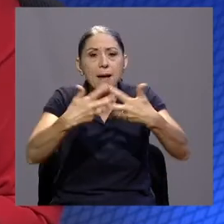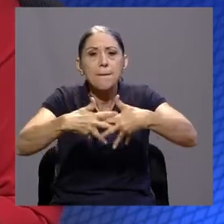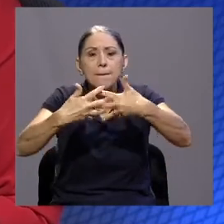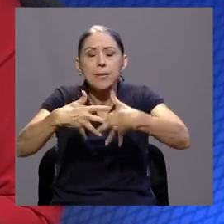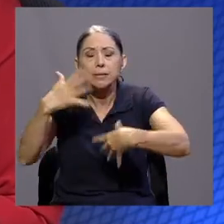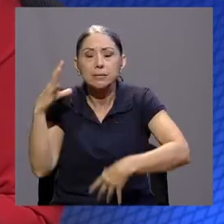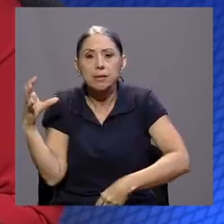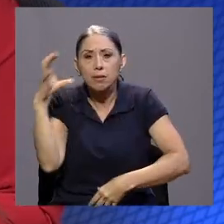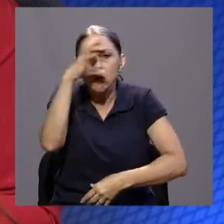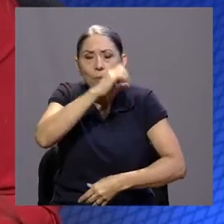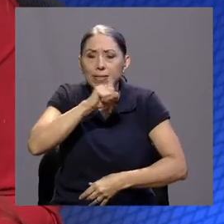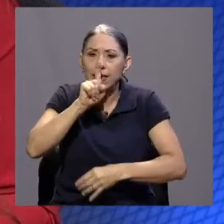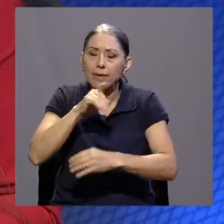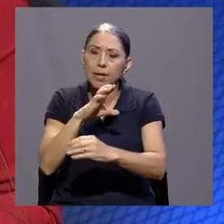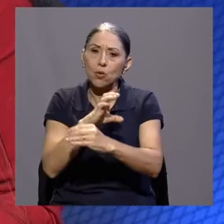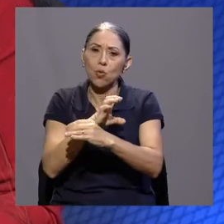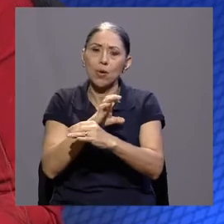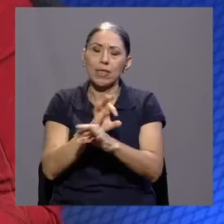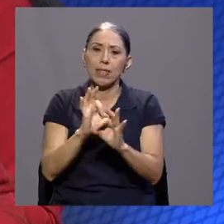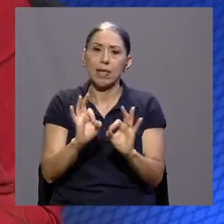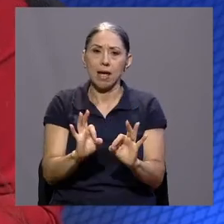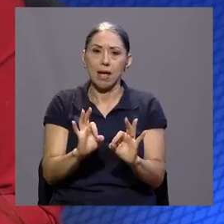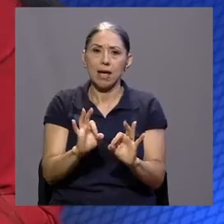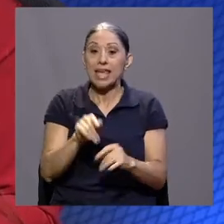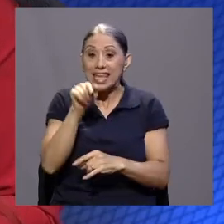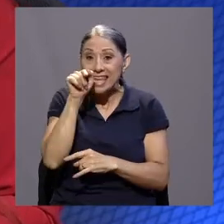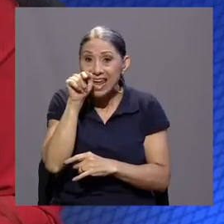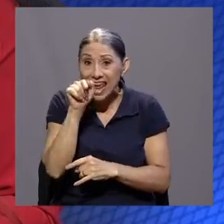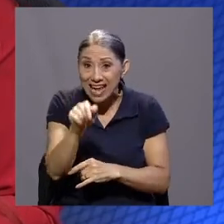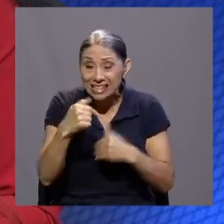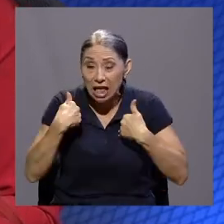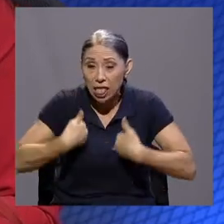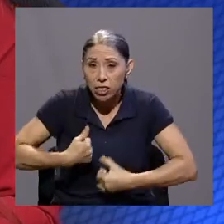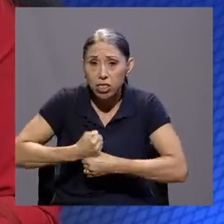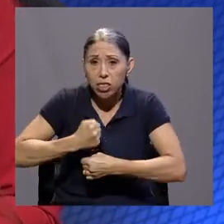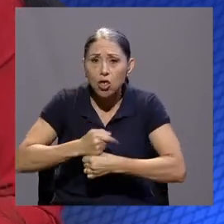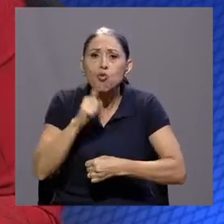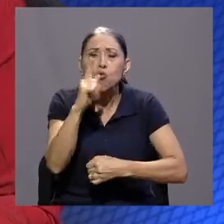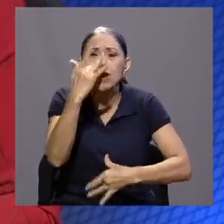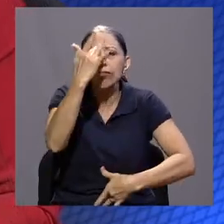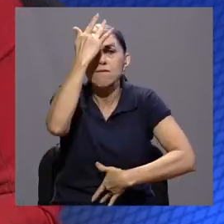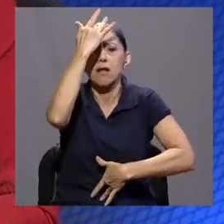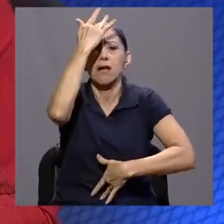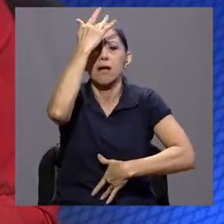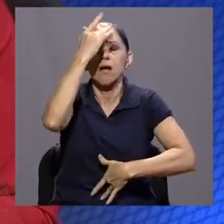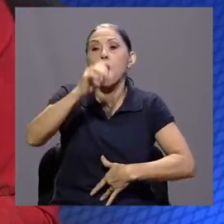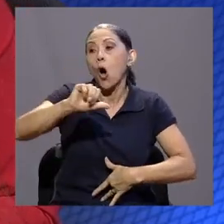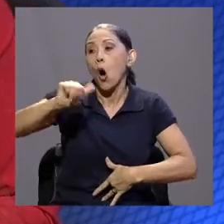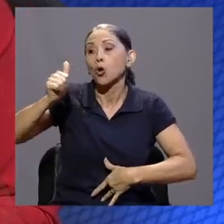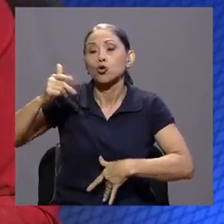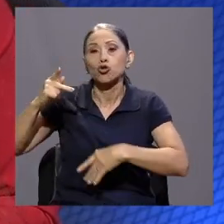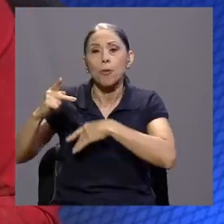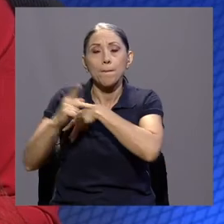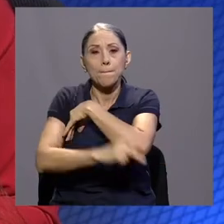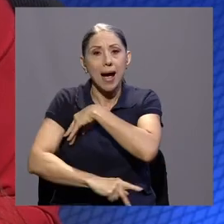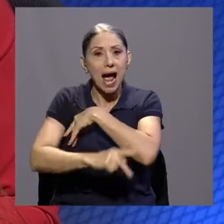tener y que es una enfermedad. Es una enfermedad que en otros países, a nivel extremo,